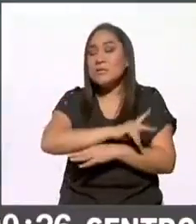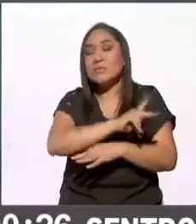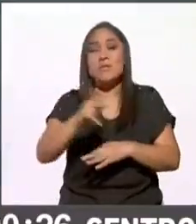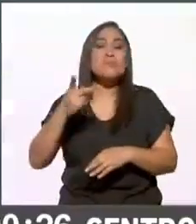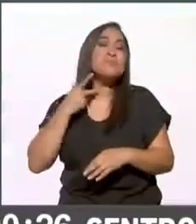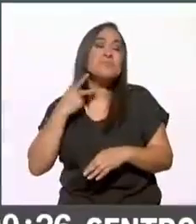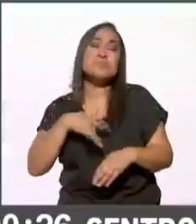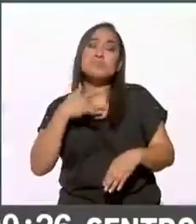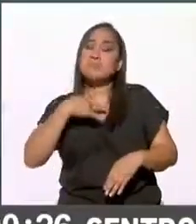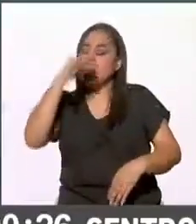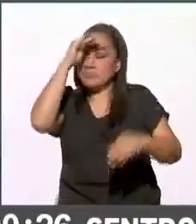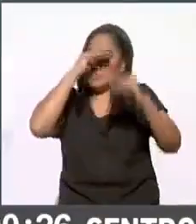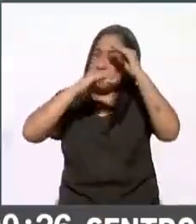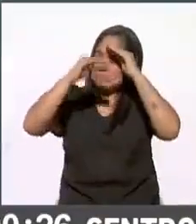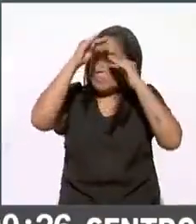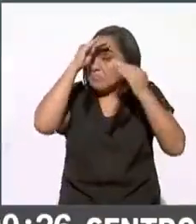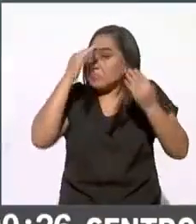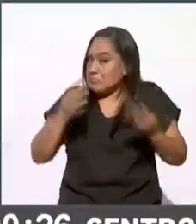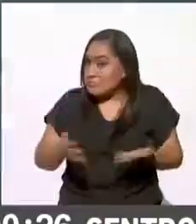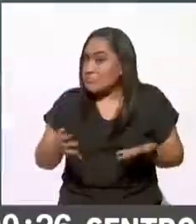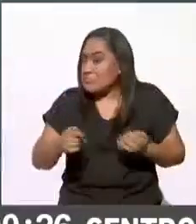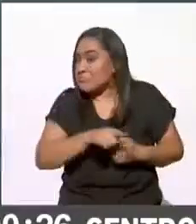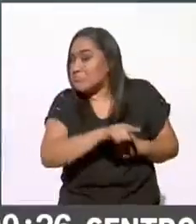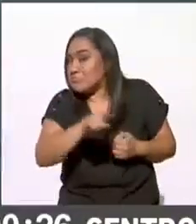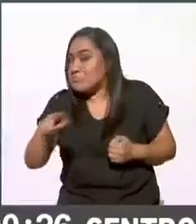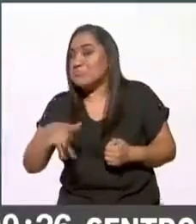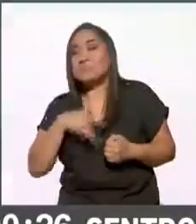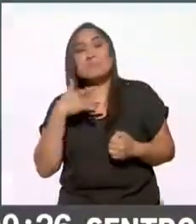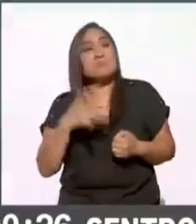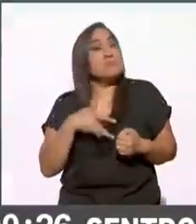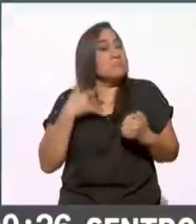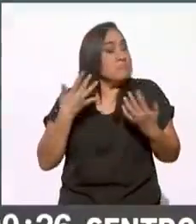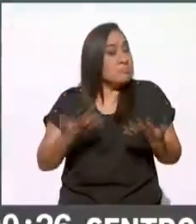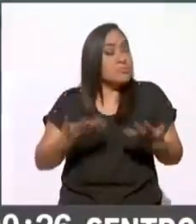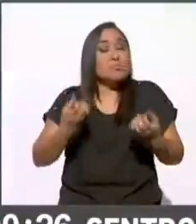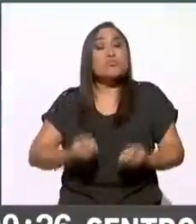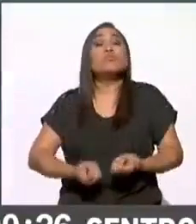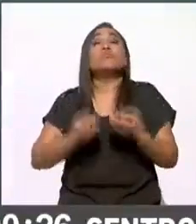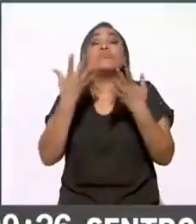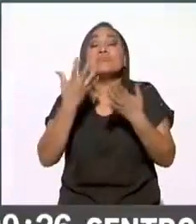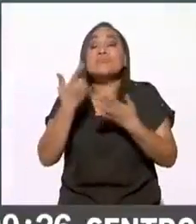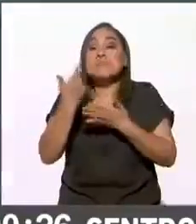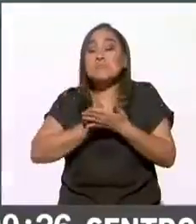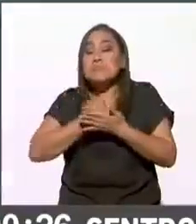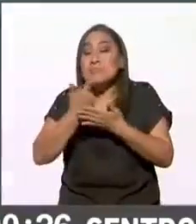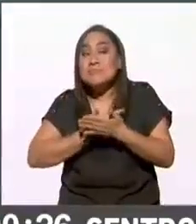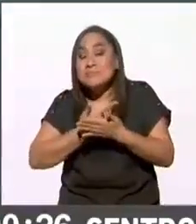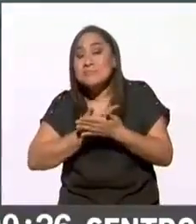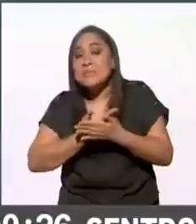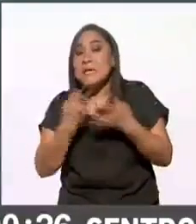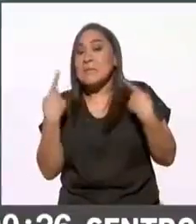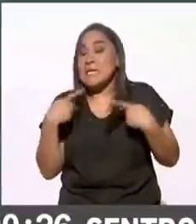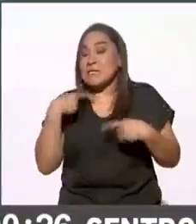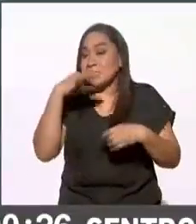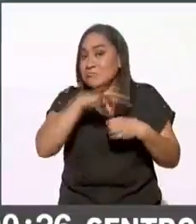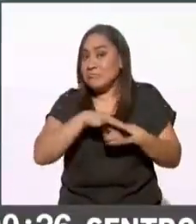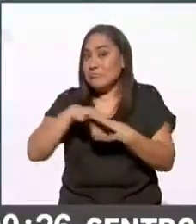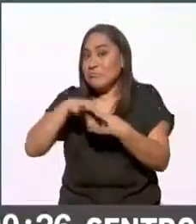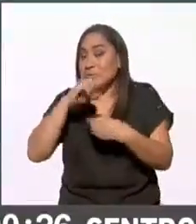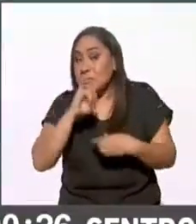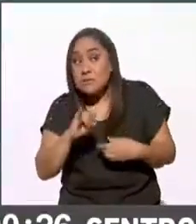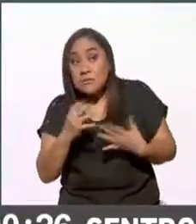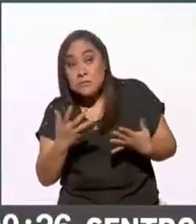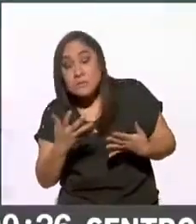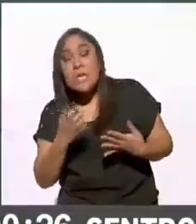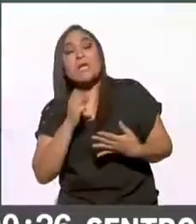de reflexionar sí para que ellos saquen también el saldo de lo que fue el resultado de la participación ciudadana a quien se le